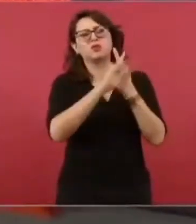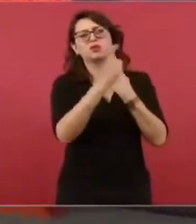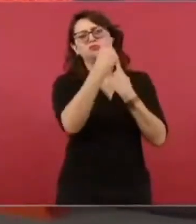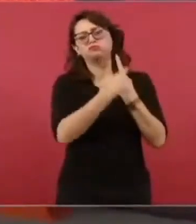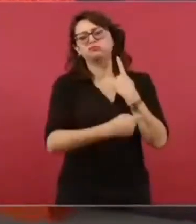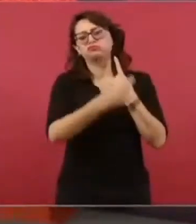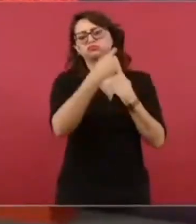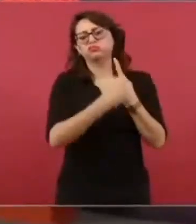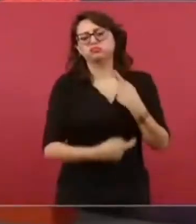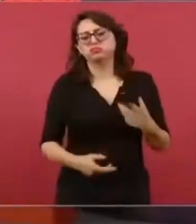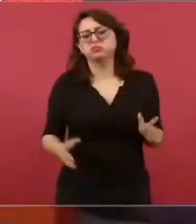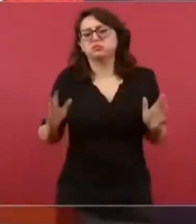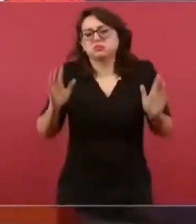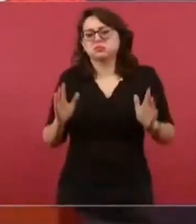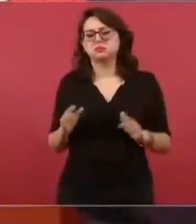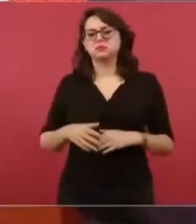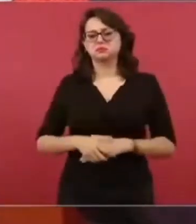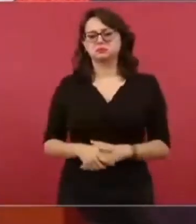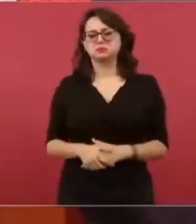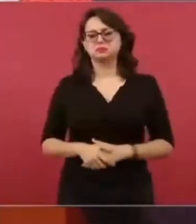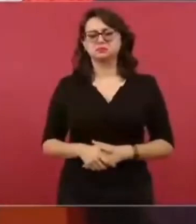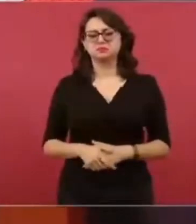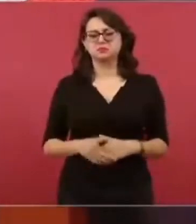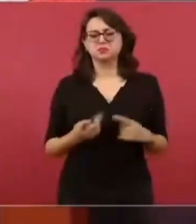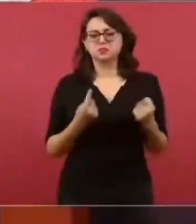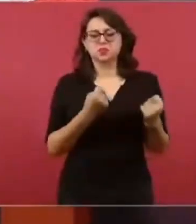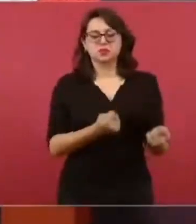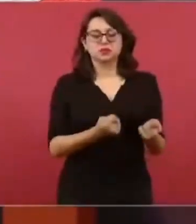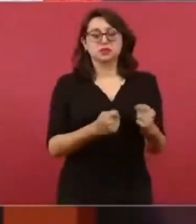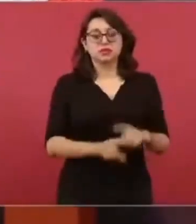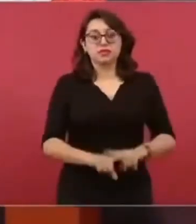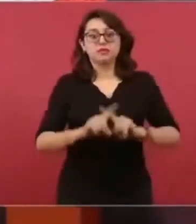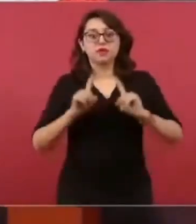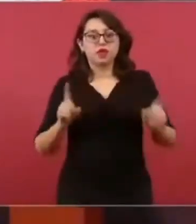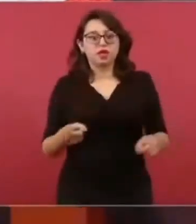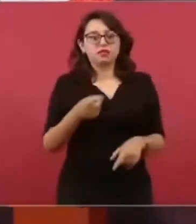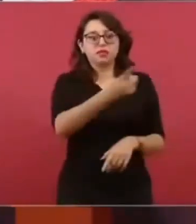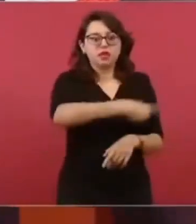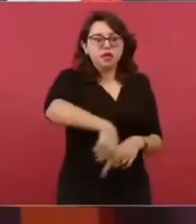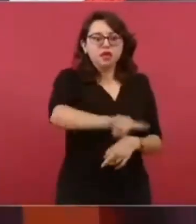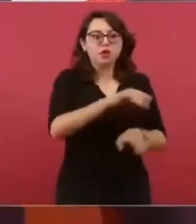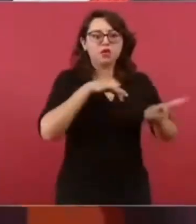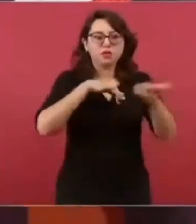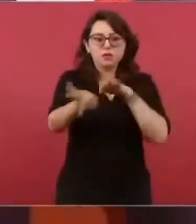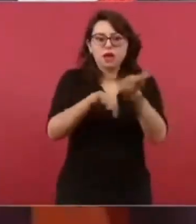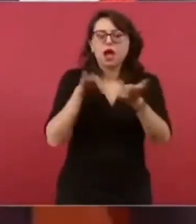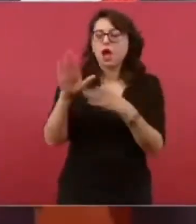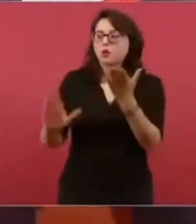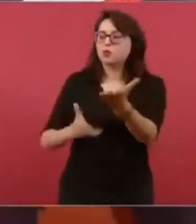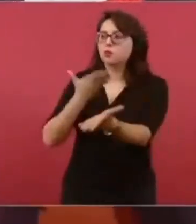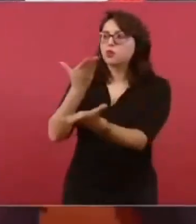si fuese un asunto justo, claro que sí. Pero lo que estoy viendo